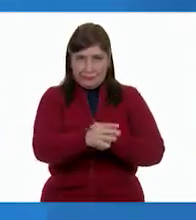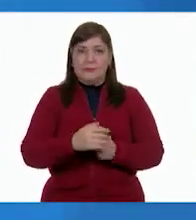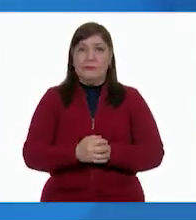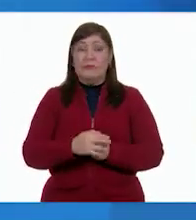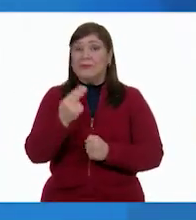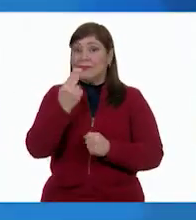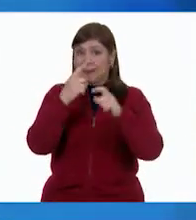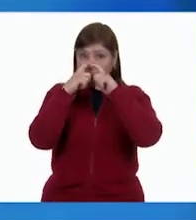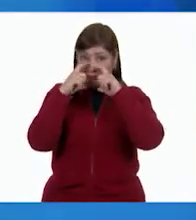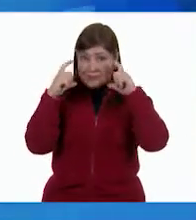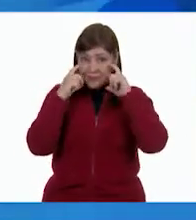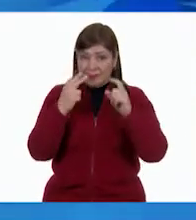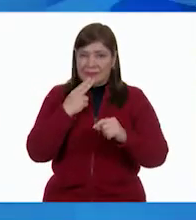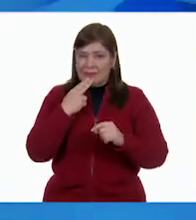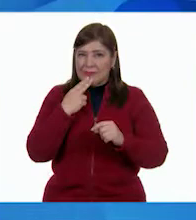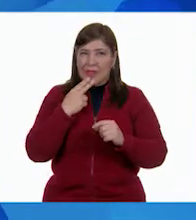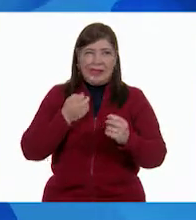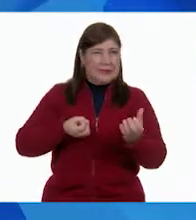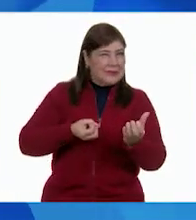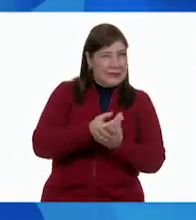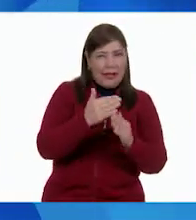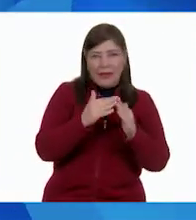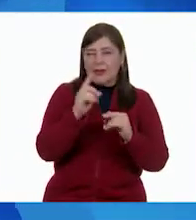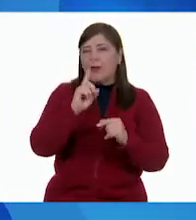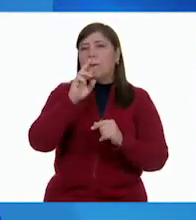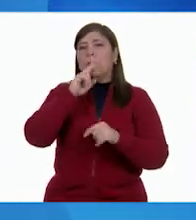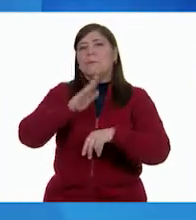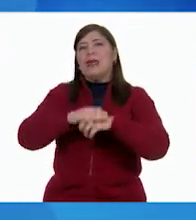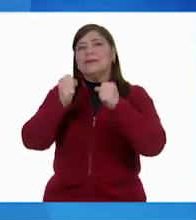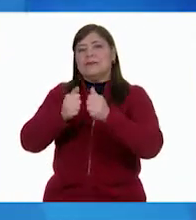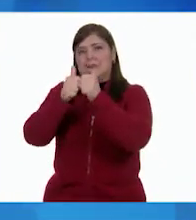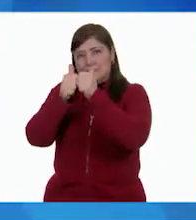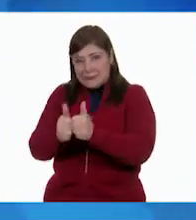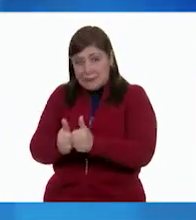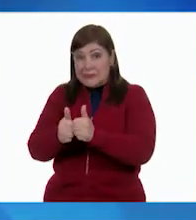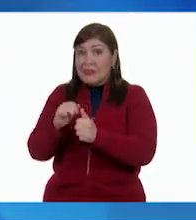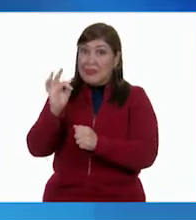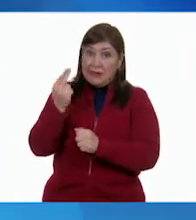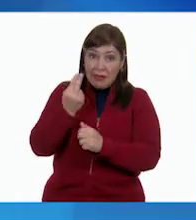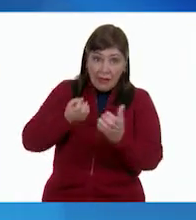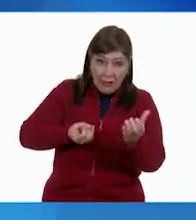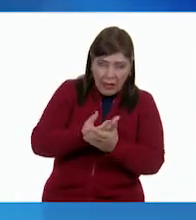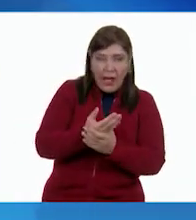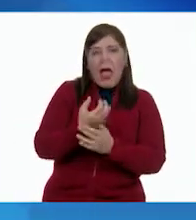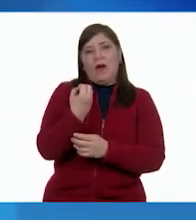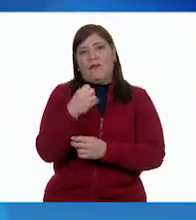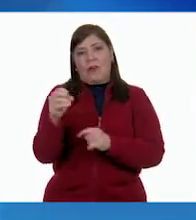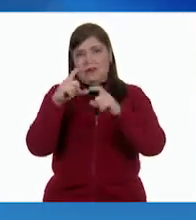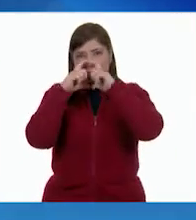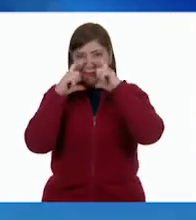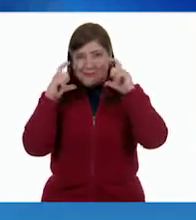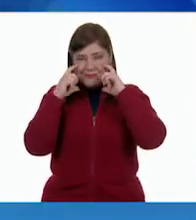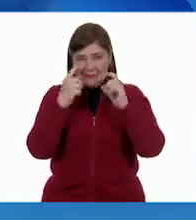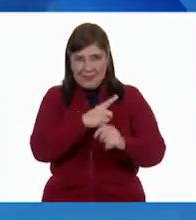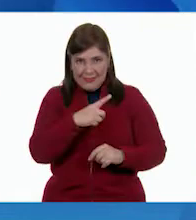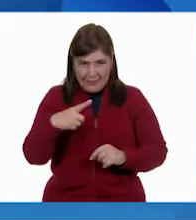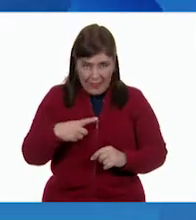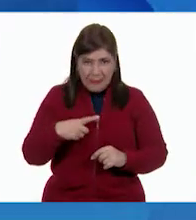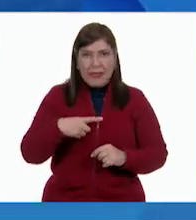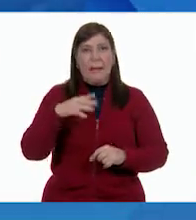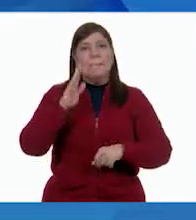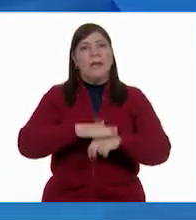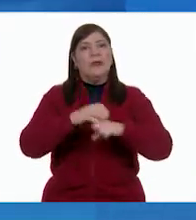Utiliza cubrebocas. No salgas de casa. Y si tienes que hacerlo, recuerda que es obligatorio utilizarlo. Mantén la sana